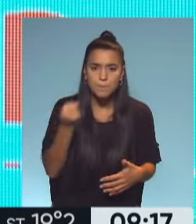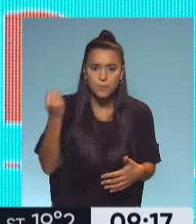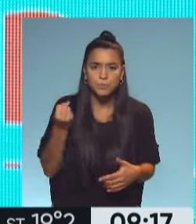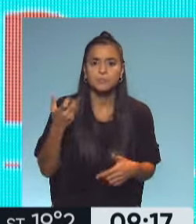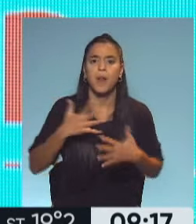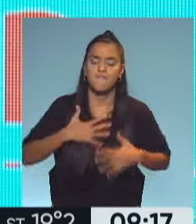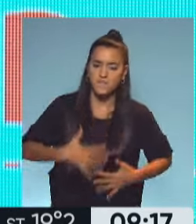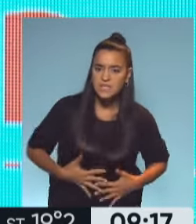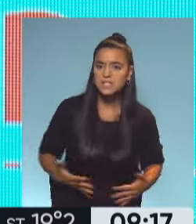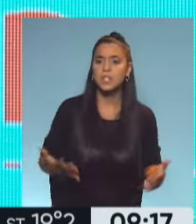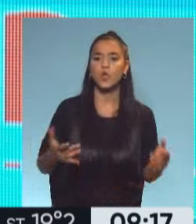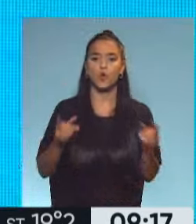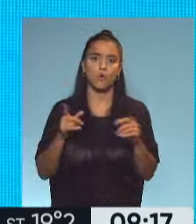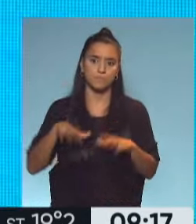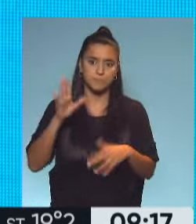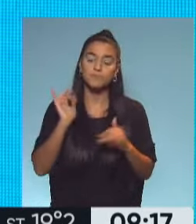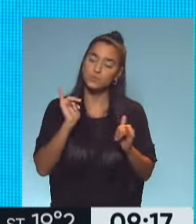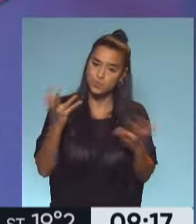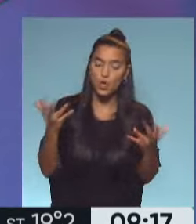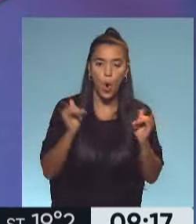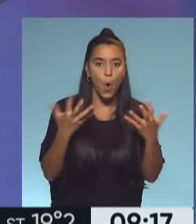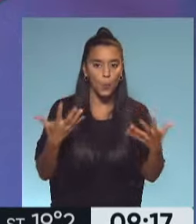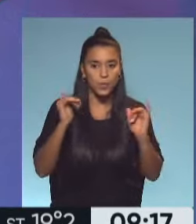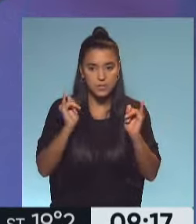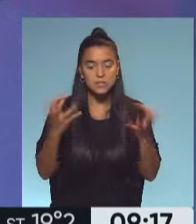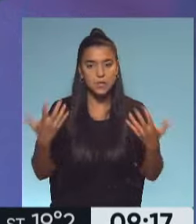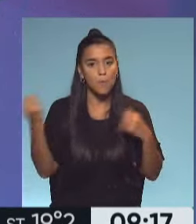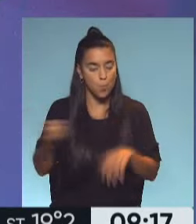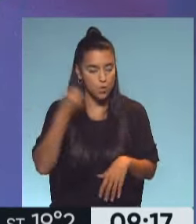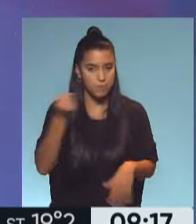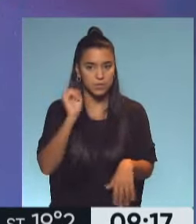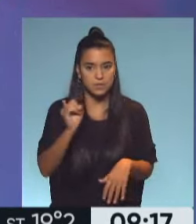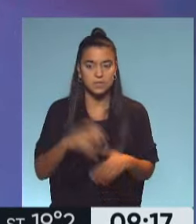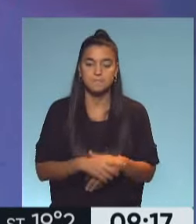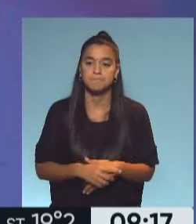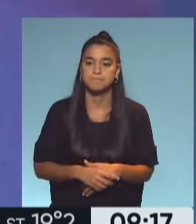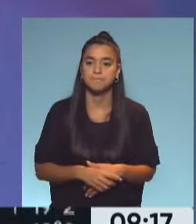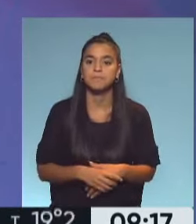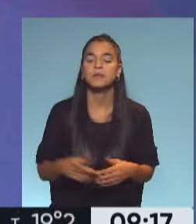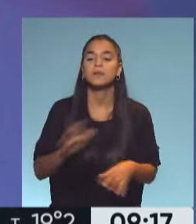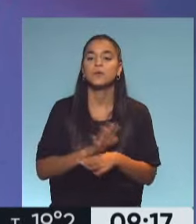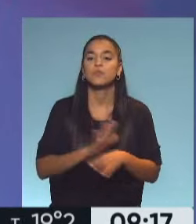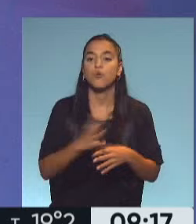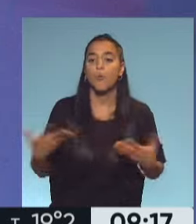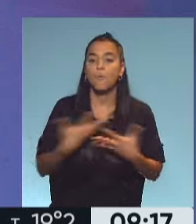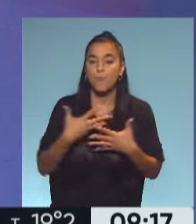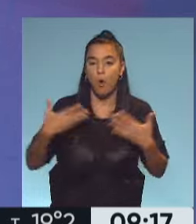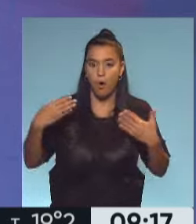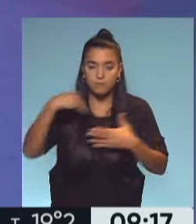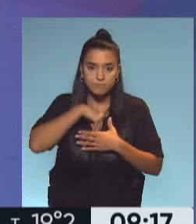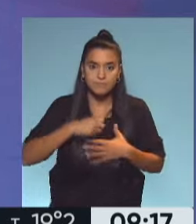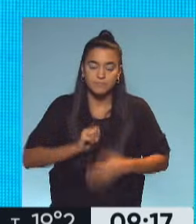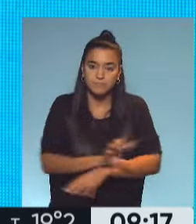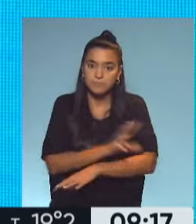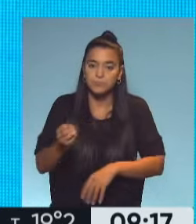Para el aspecto físico, sobre todo. Sí, por supuesto que sí, muy, muy, muy importante. Nos trasciende en todos los aspectos. No hay